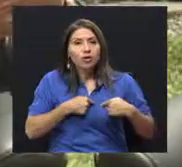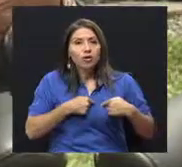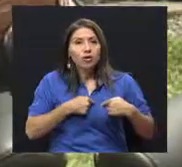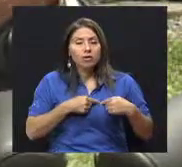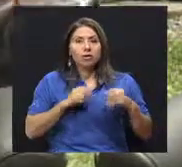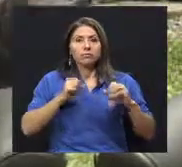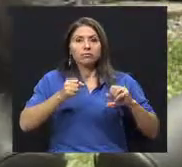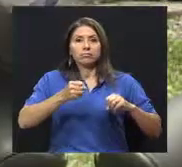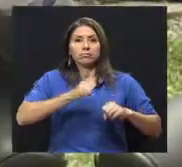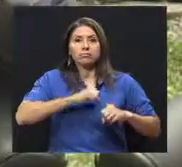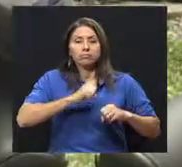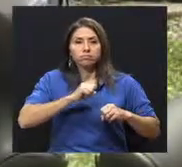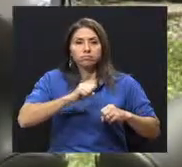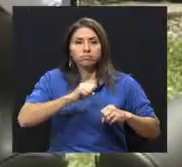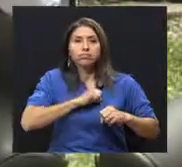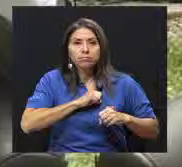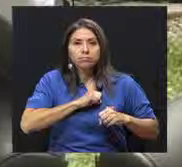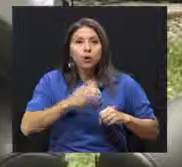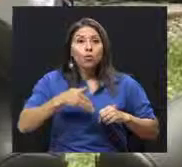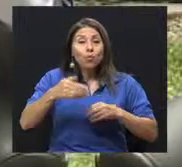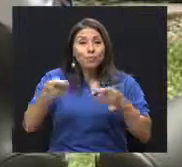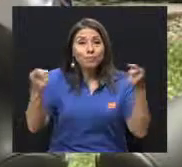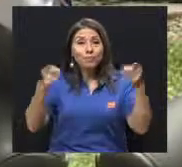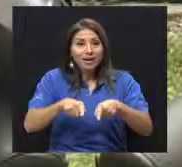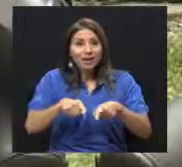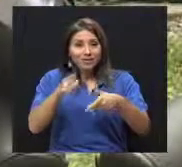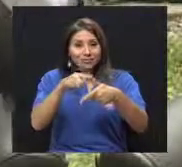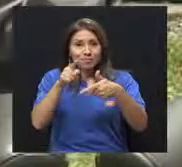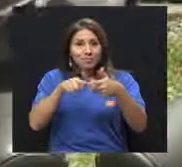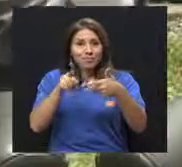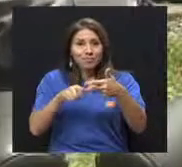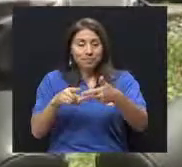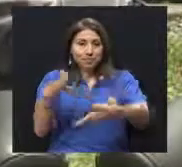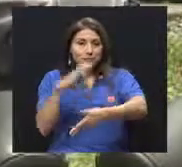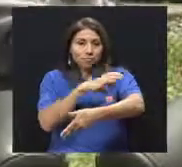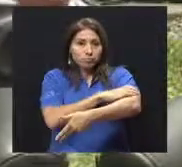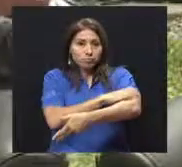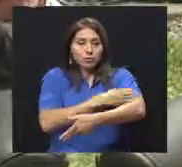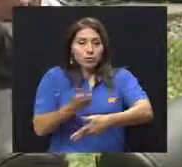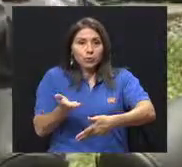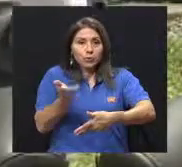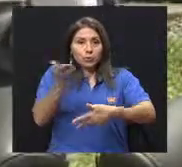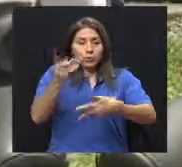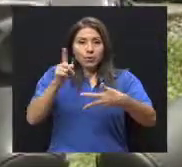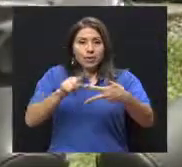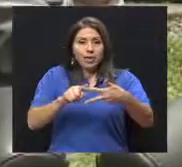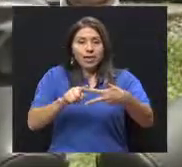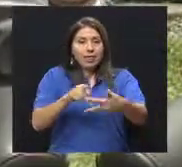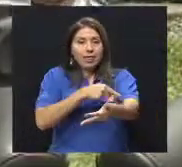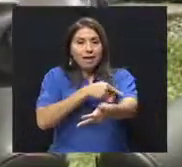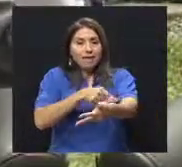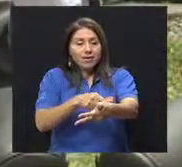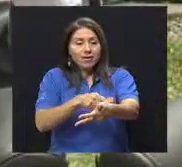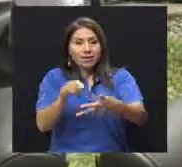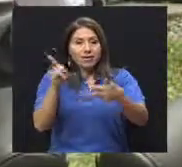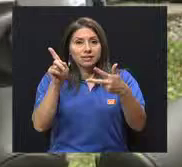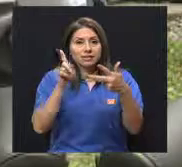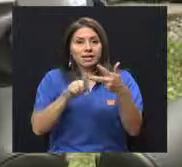en diabéticos, o sea, y cuando tenemos la triada de hipertensión, diabetes